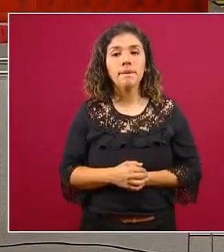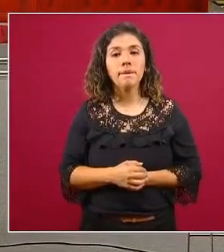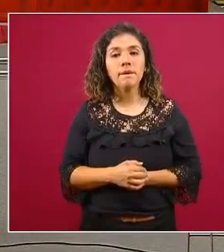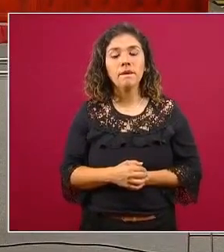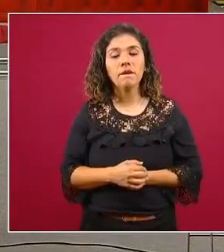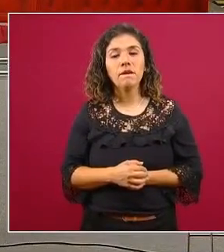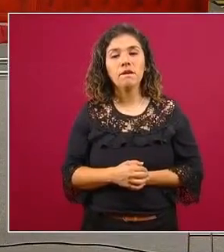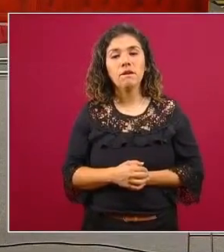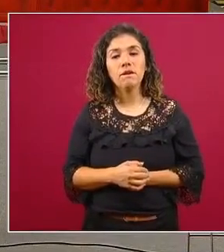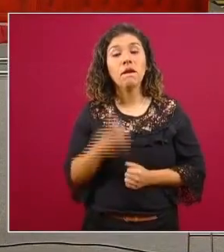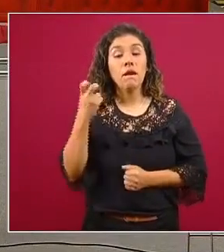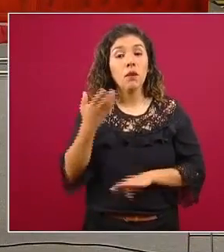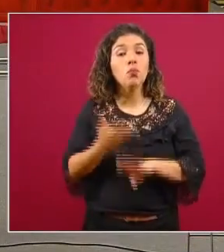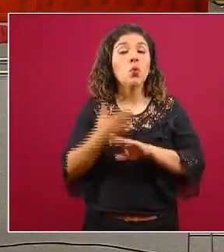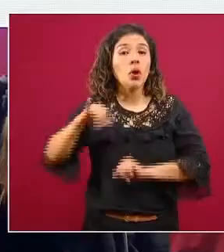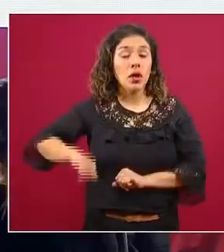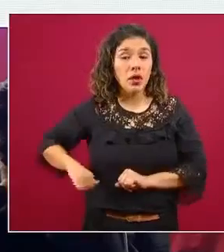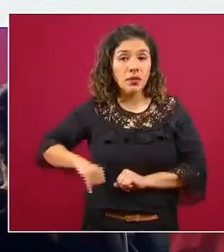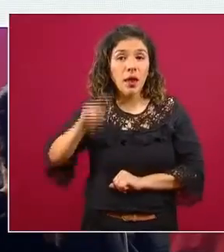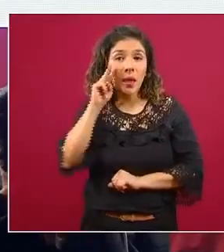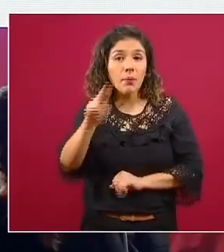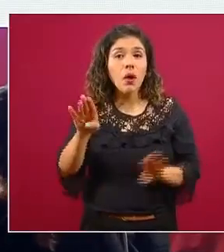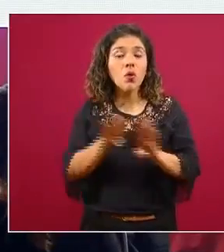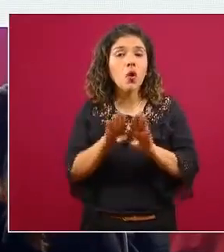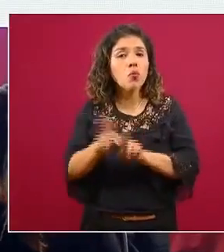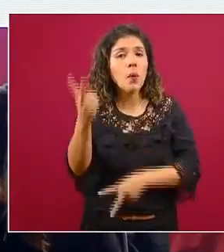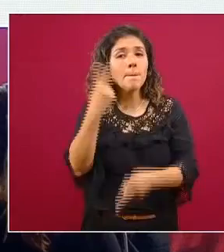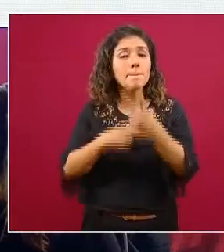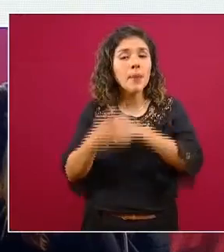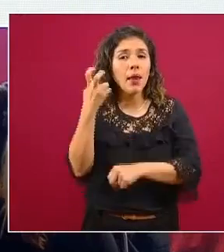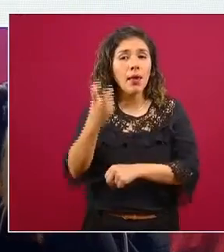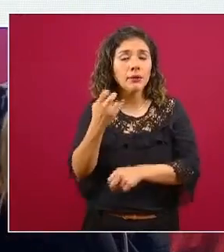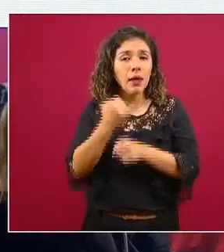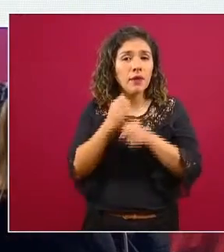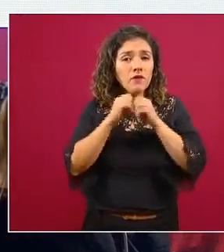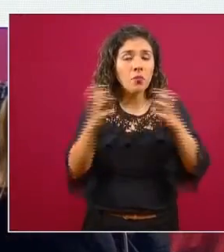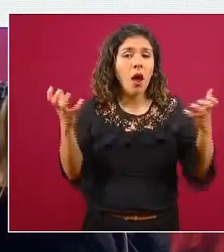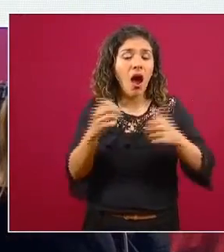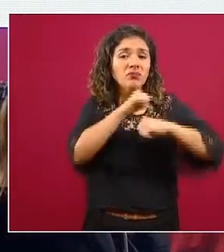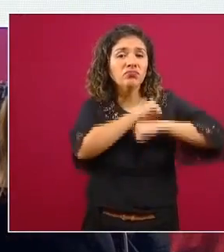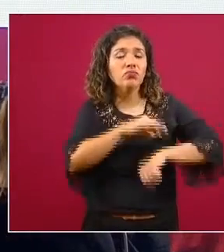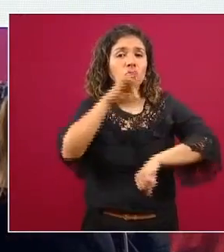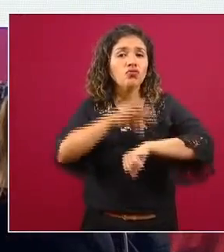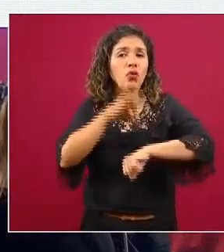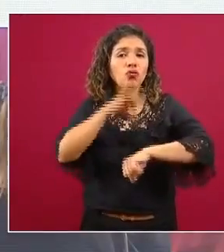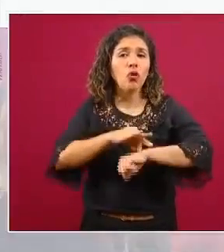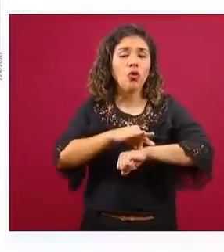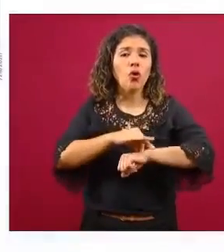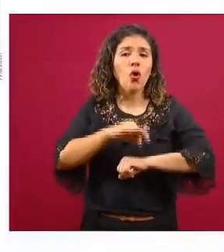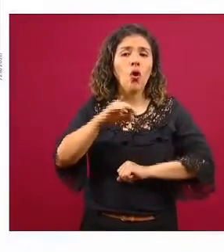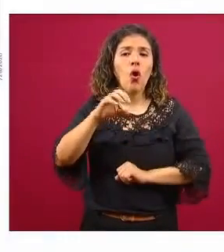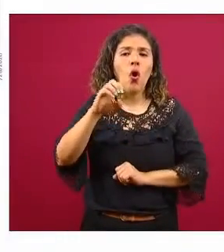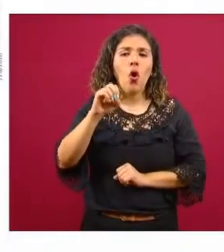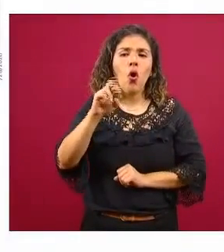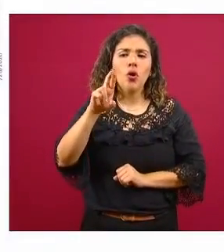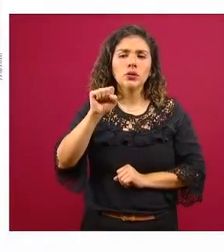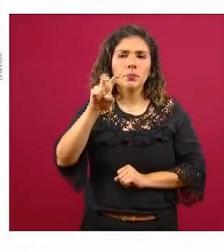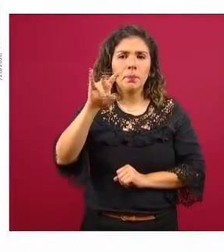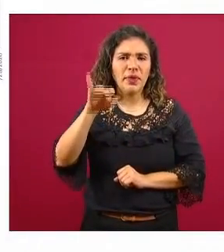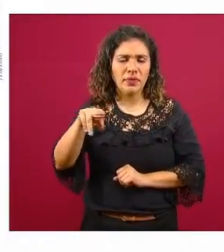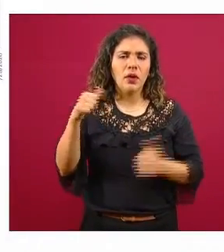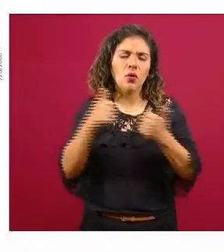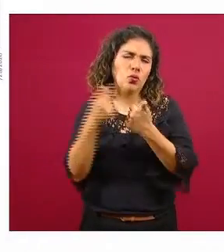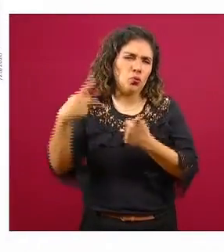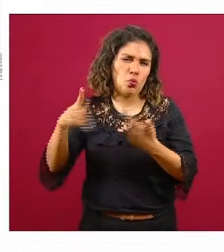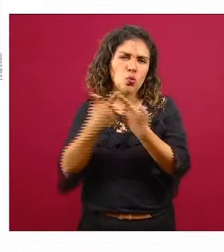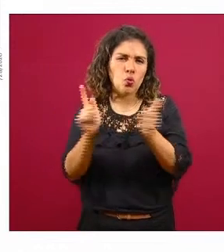interesante y muy bonito en cómo se obtuvo esta información que hizo el doctor el maestro Ornzby con un grupo que